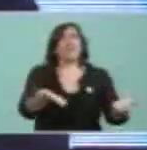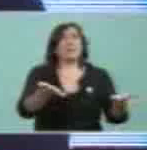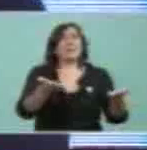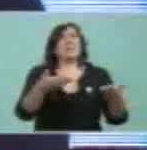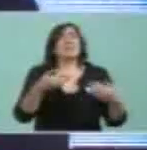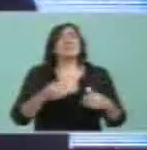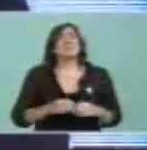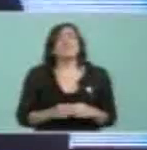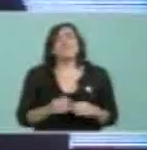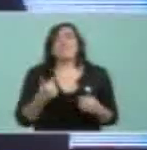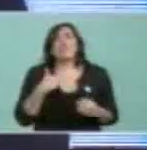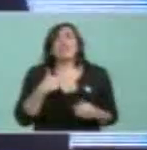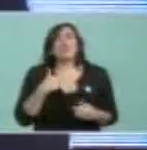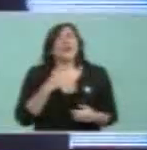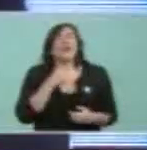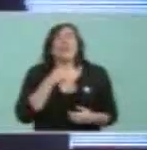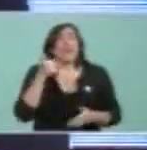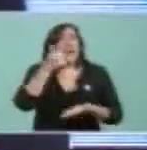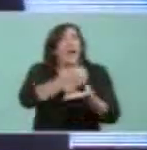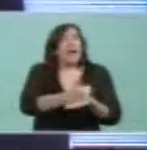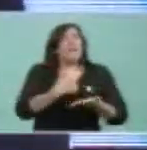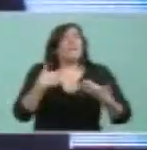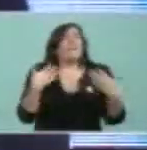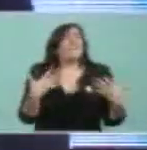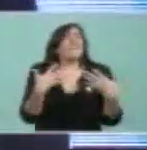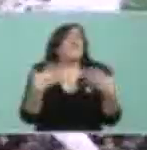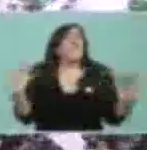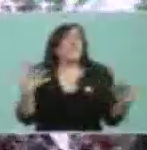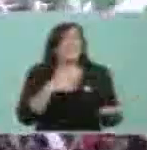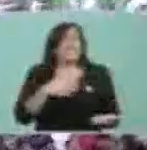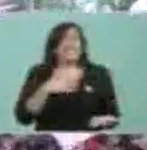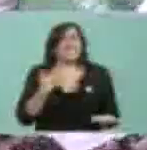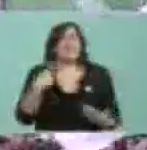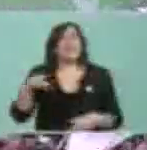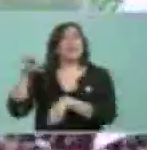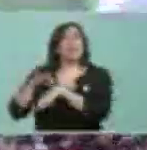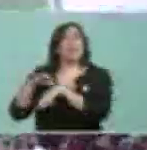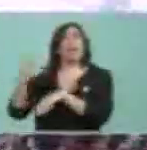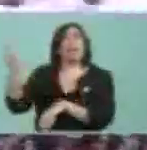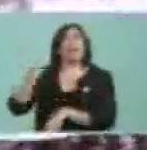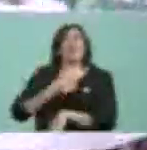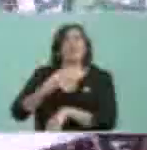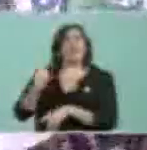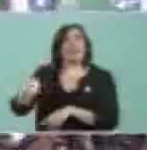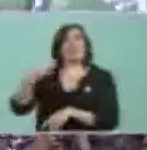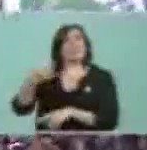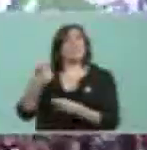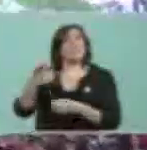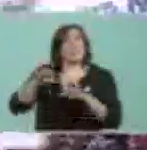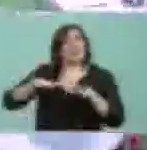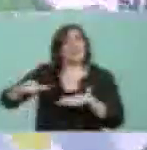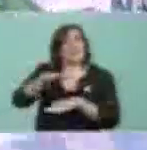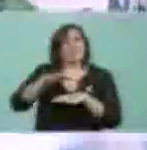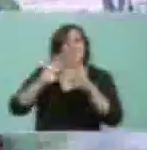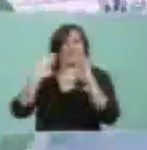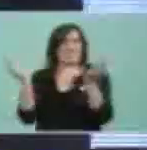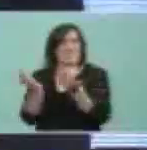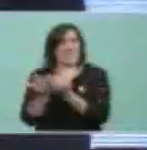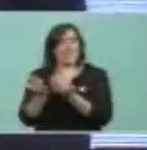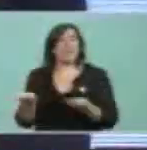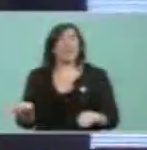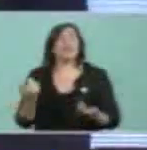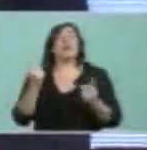yo me siento tan feliz, pero bueno, los médicos no me dejaron, porque, bueno, no me dejaron,